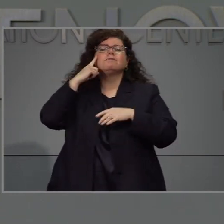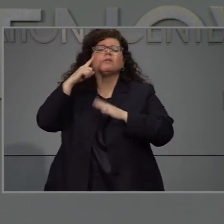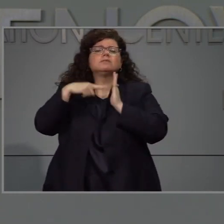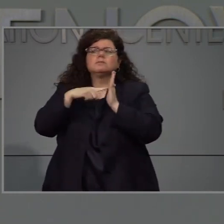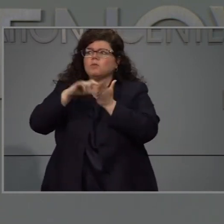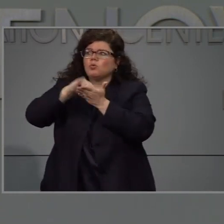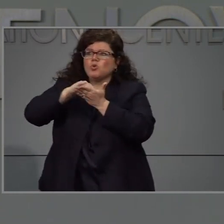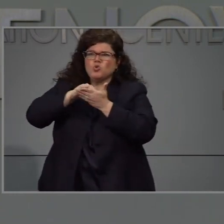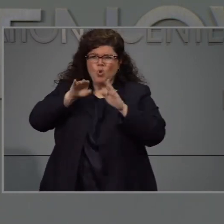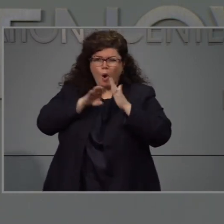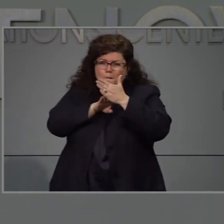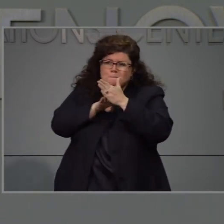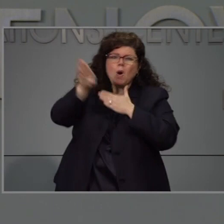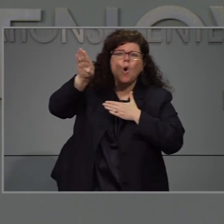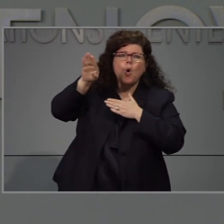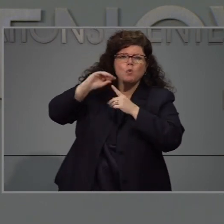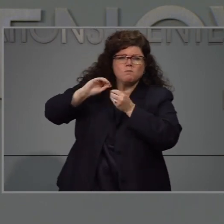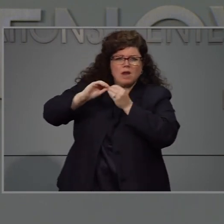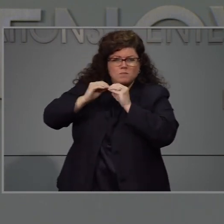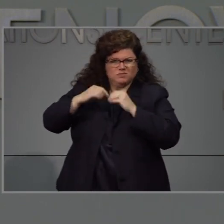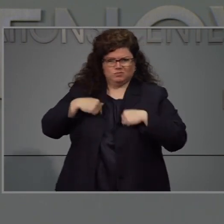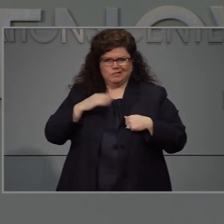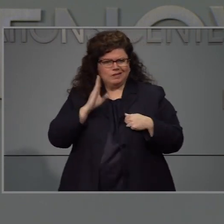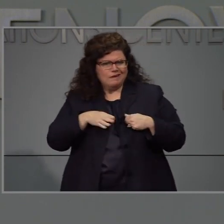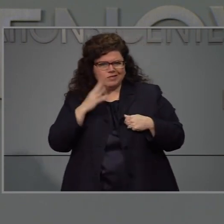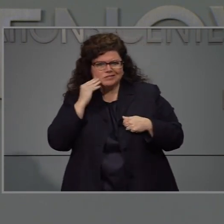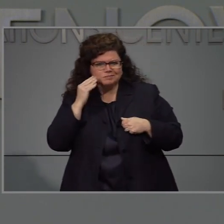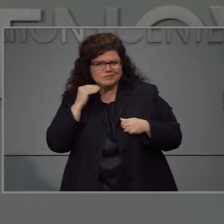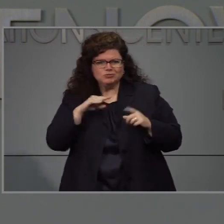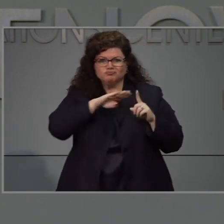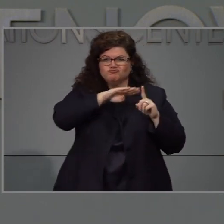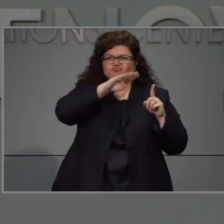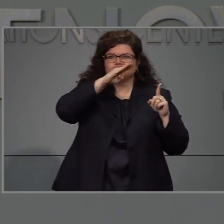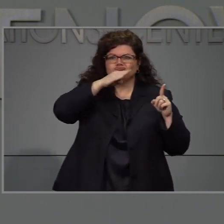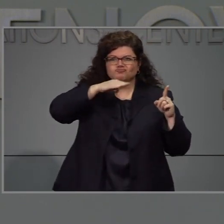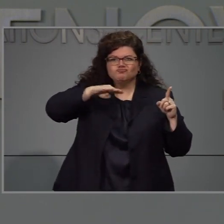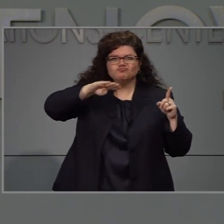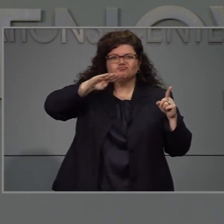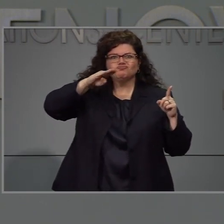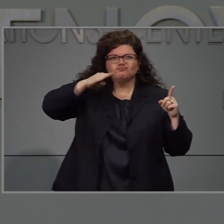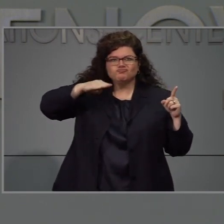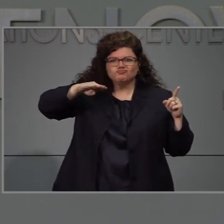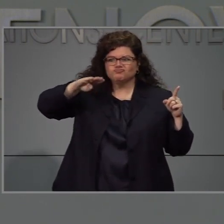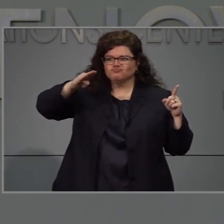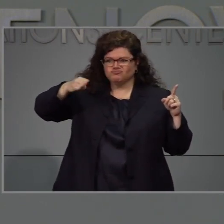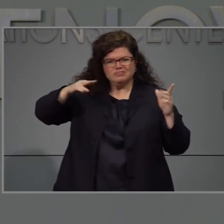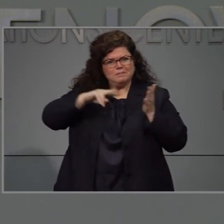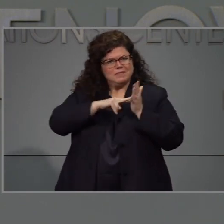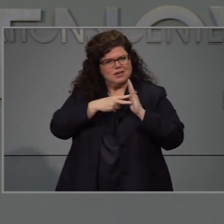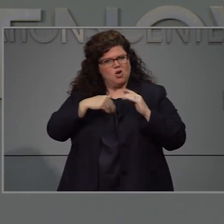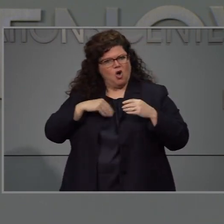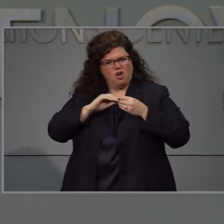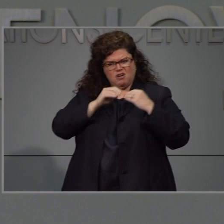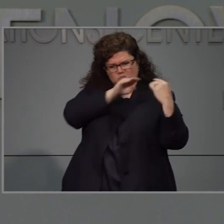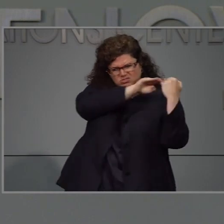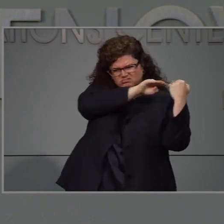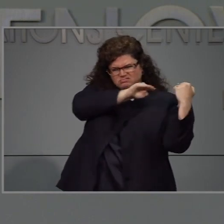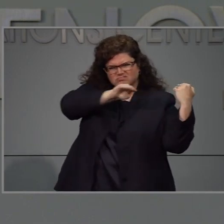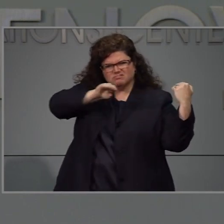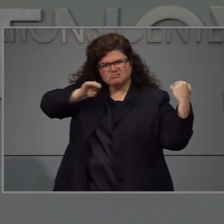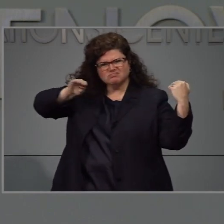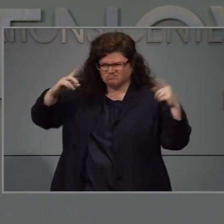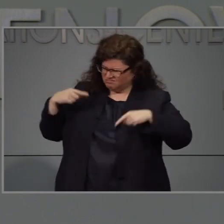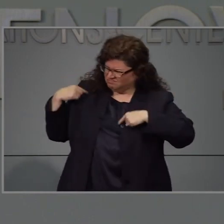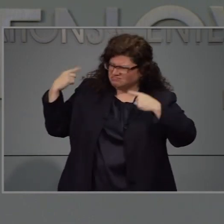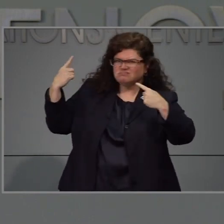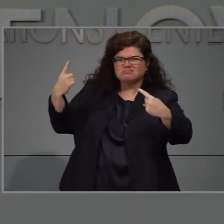hay una declinación tan, tan, tan, tan notada. Eso significa que el el mismo número de gentes